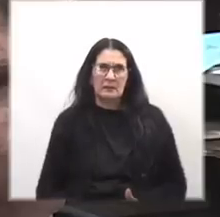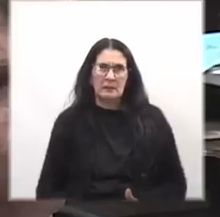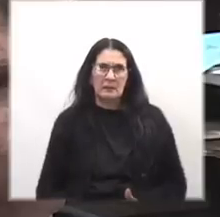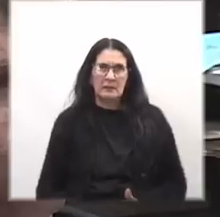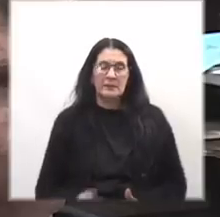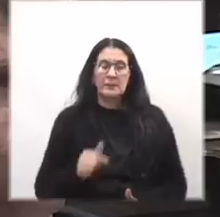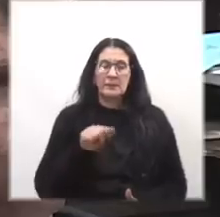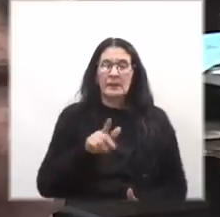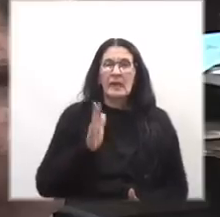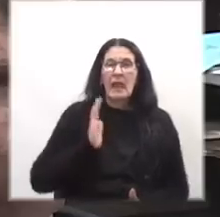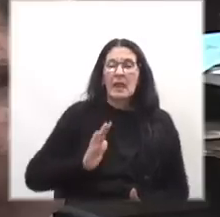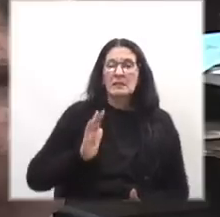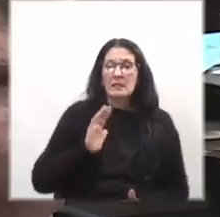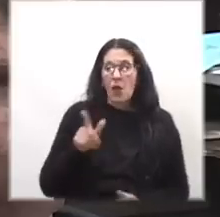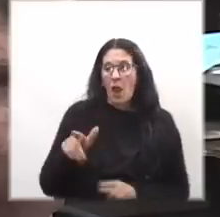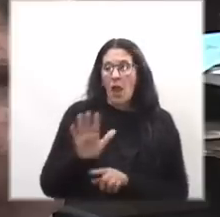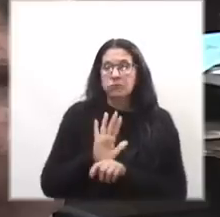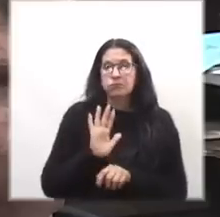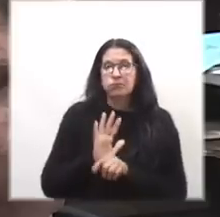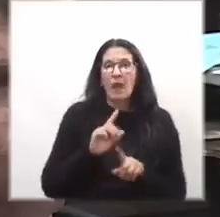La señora es la tía